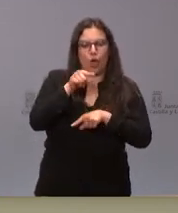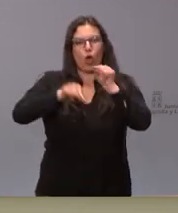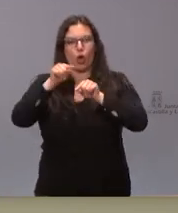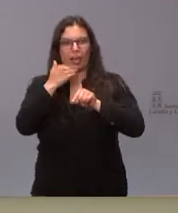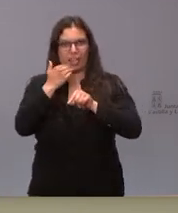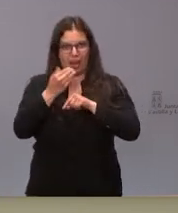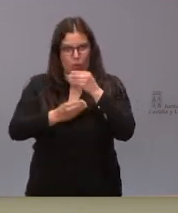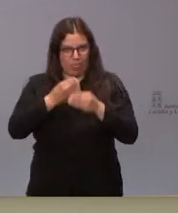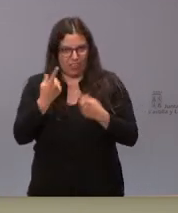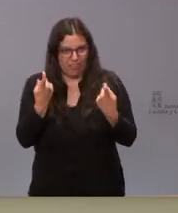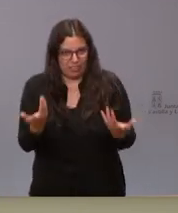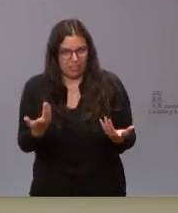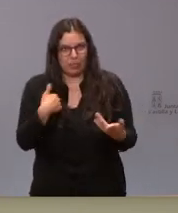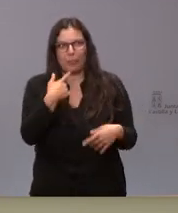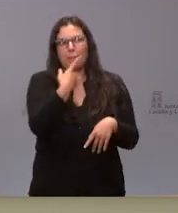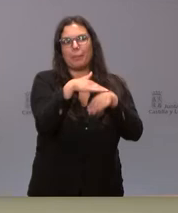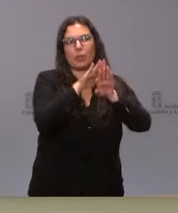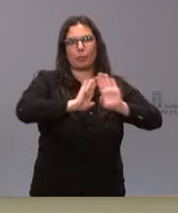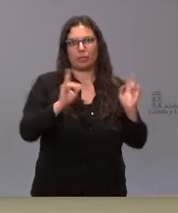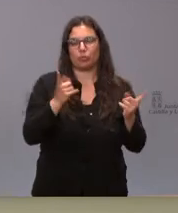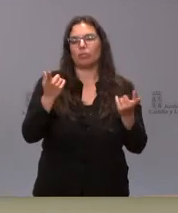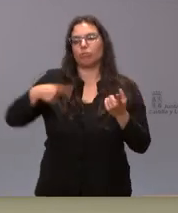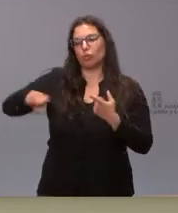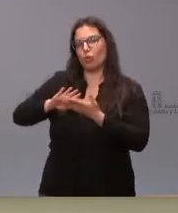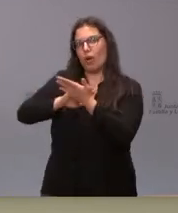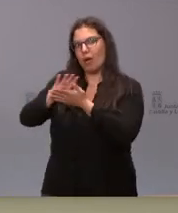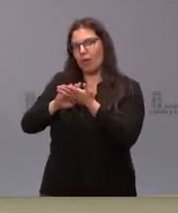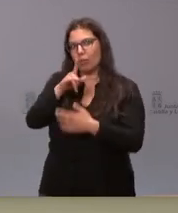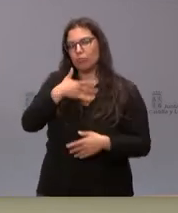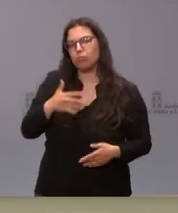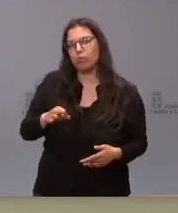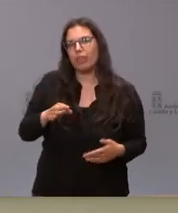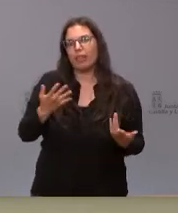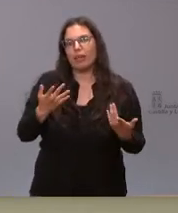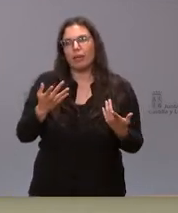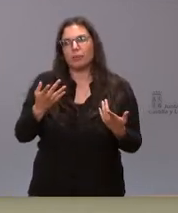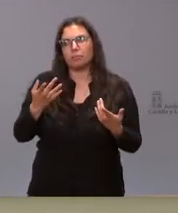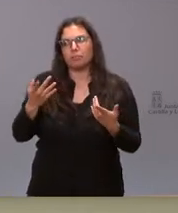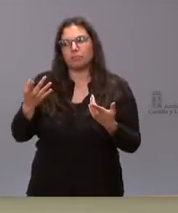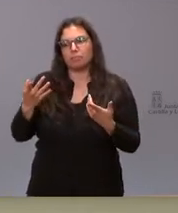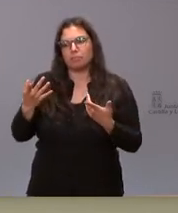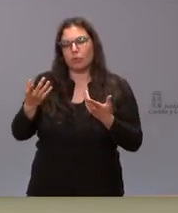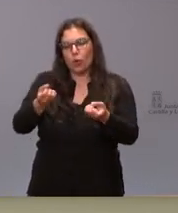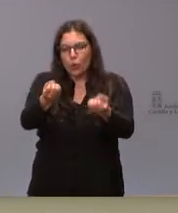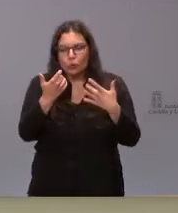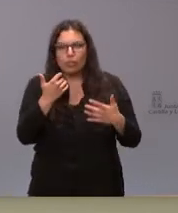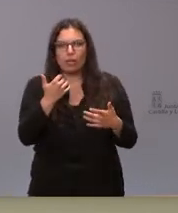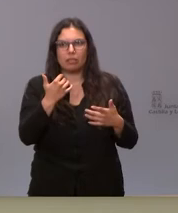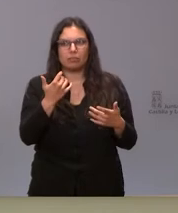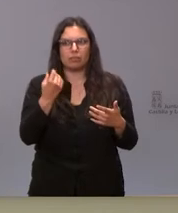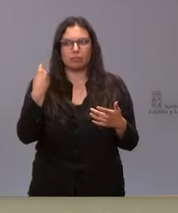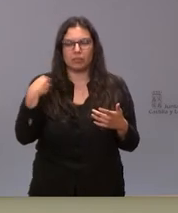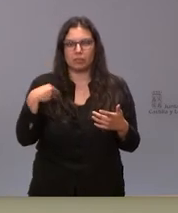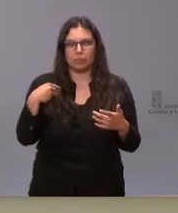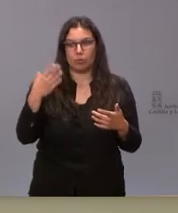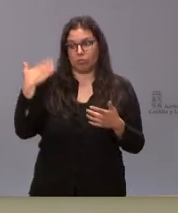transmitir de si de lo que han hablado usted nos puede hacer la proyección de que de que algo similar a lo ocurrido